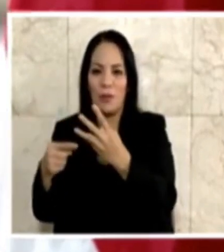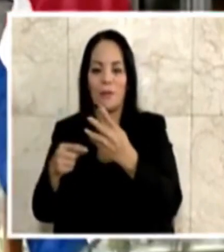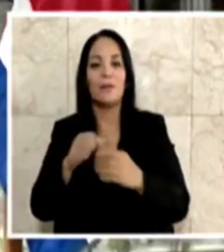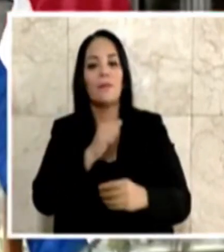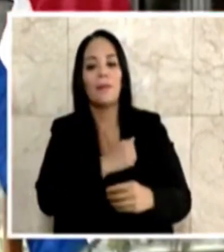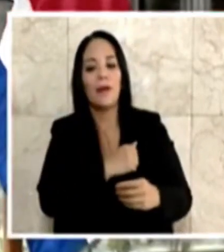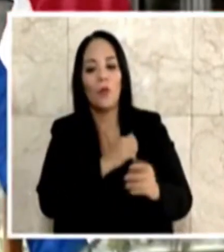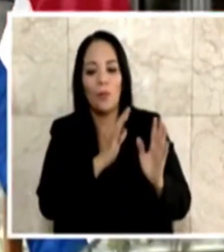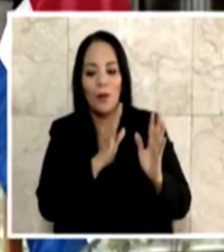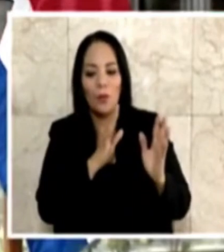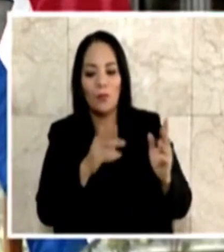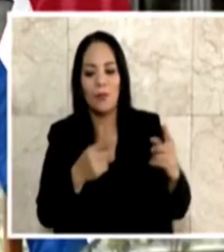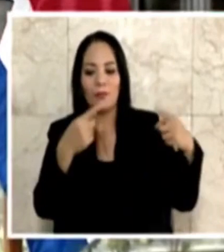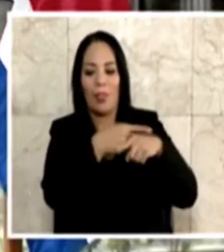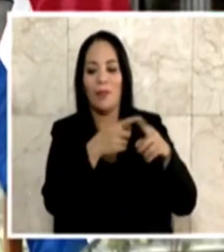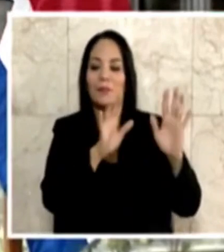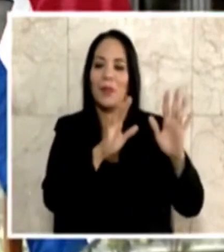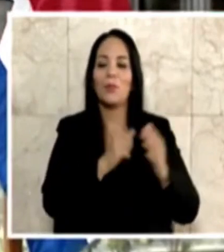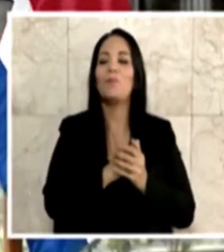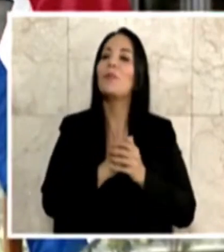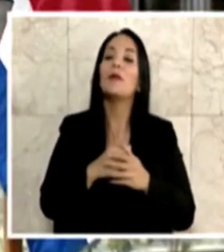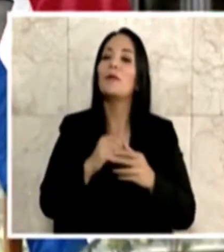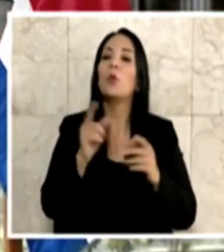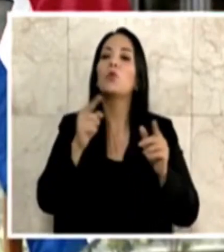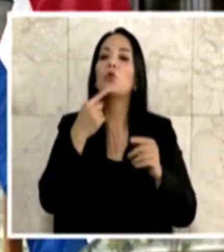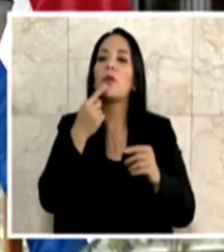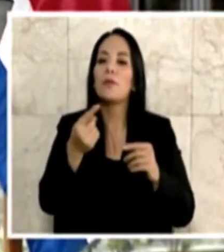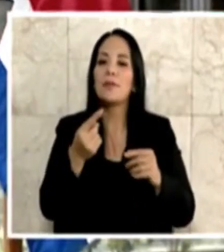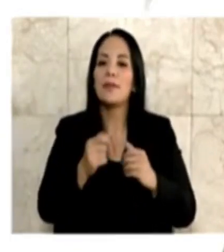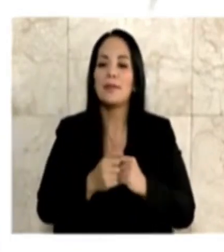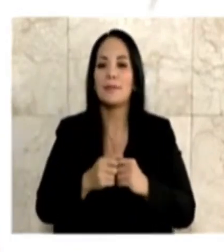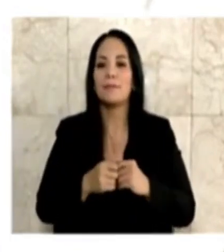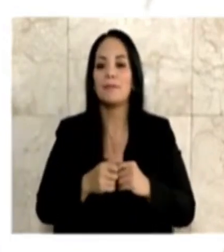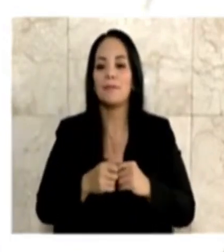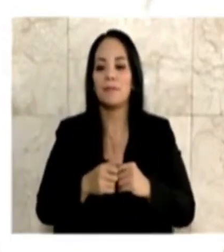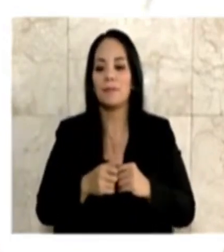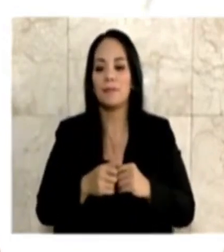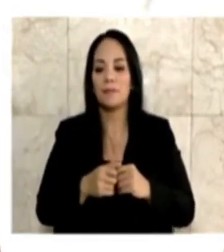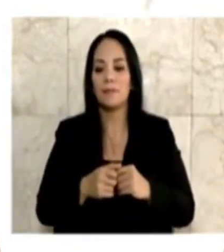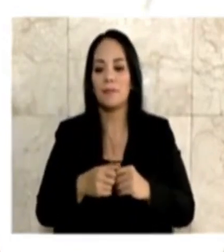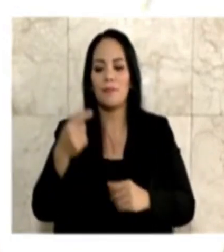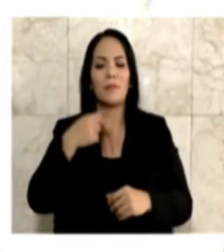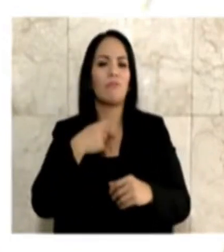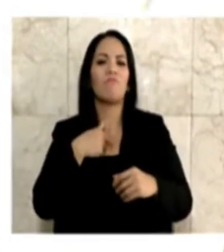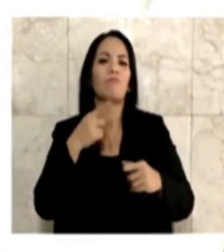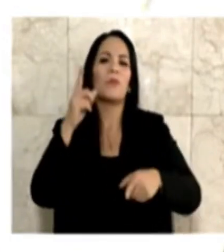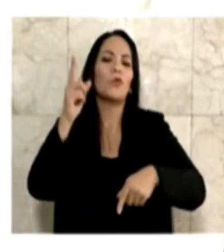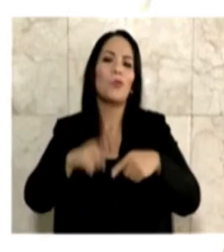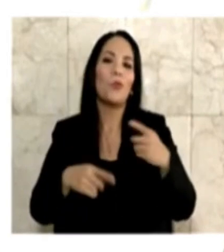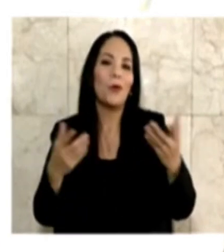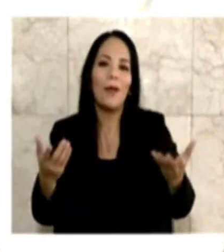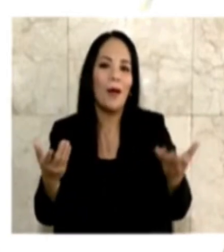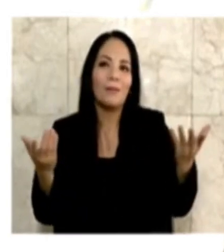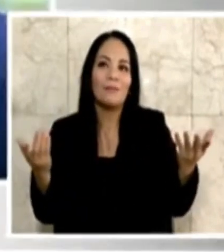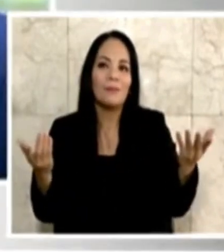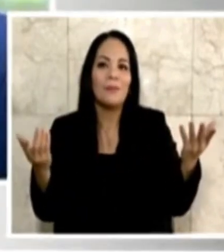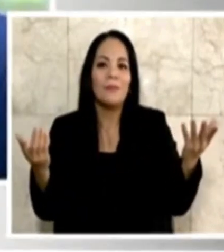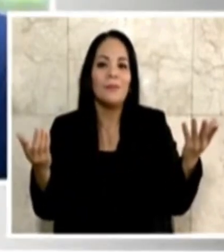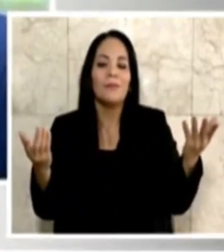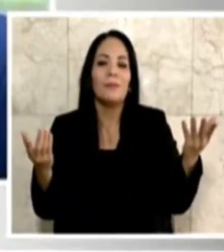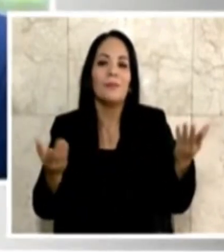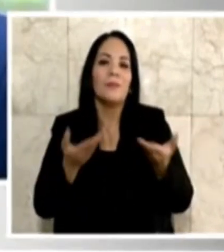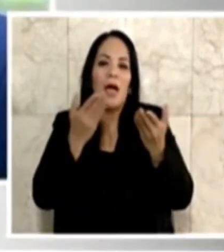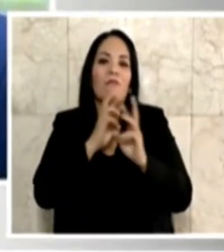es… que le… Nada más quiero decirles que para mis efectos yo no podría dar por sentado esa